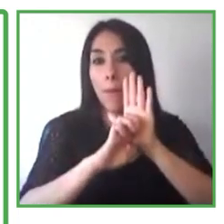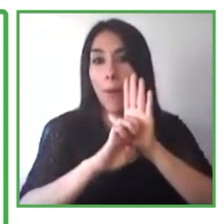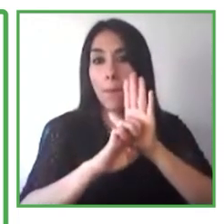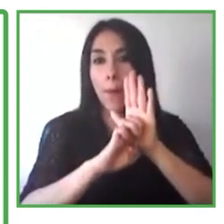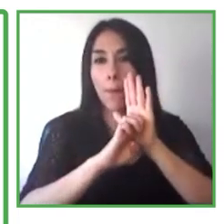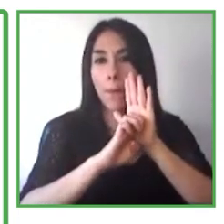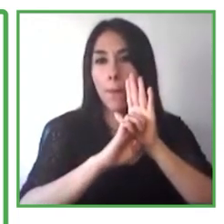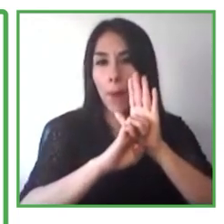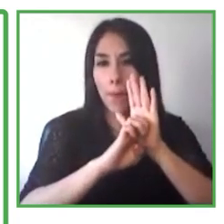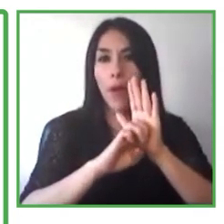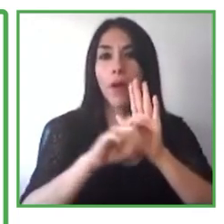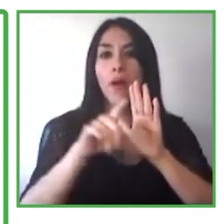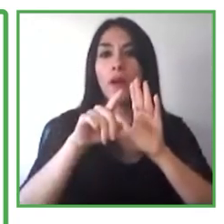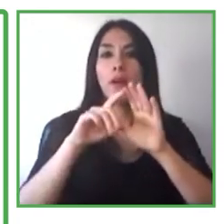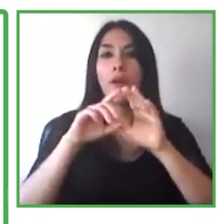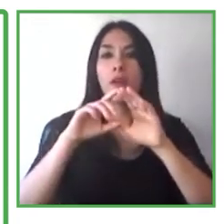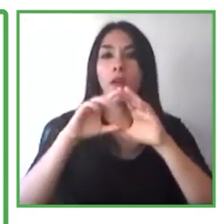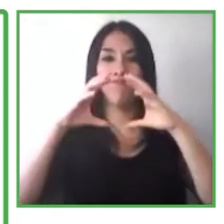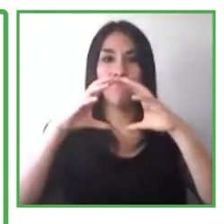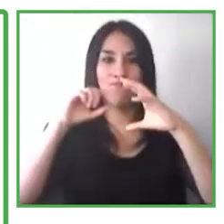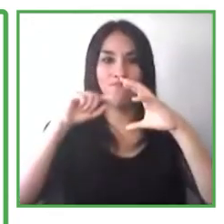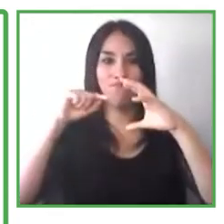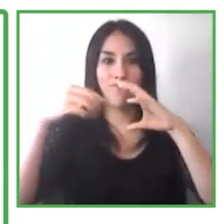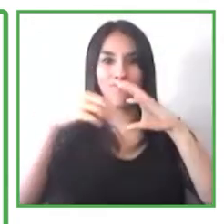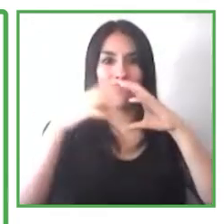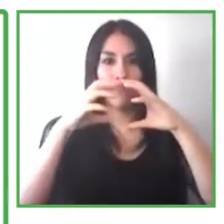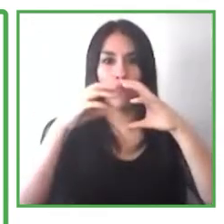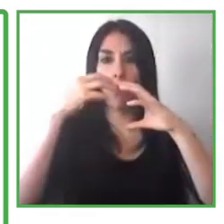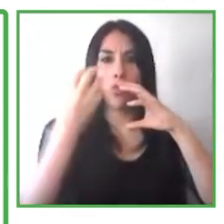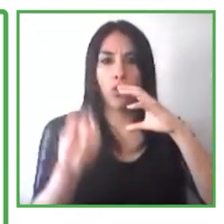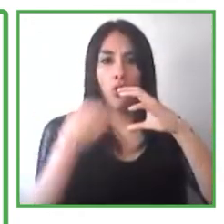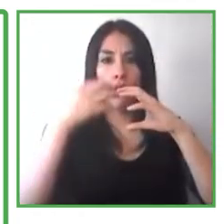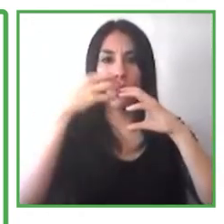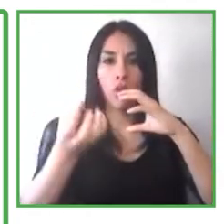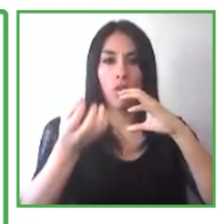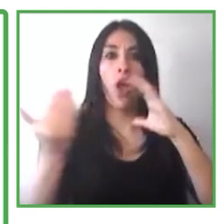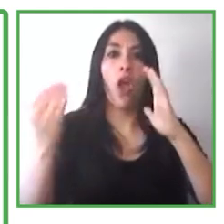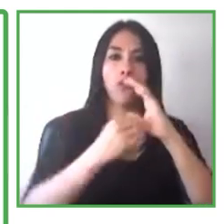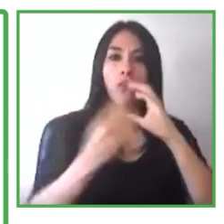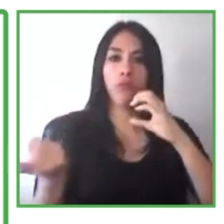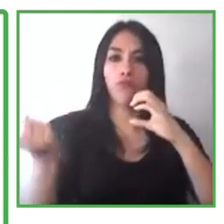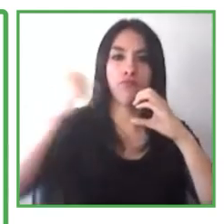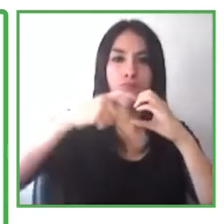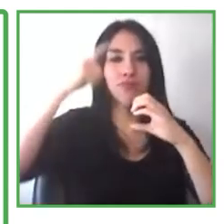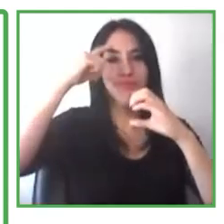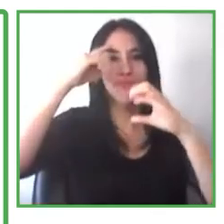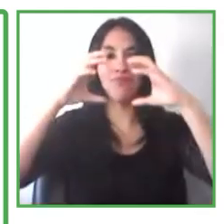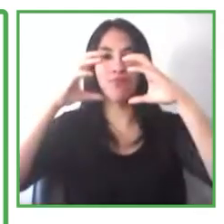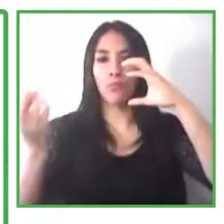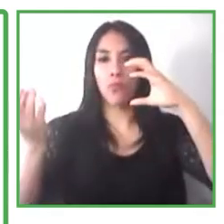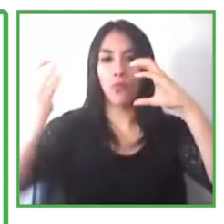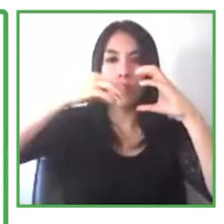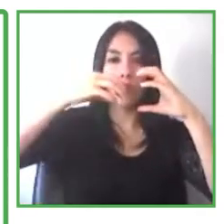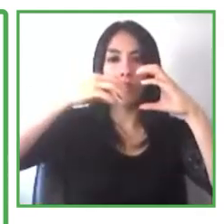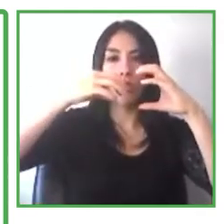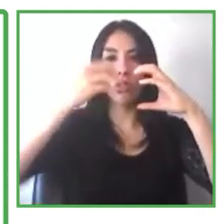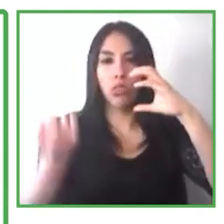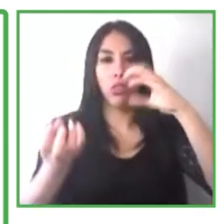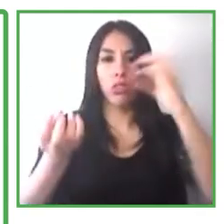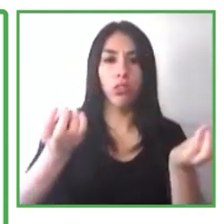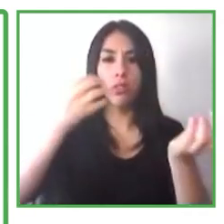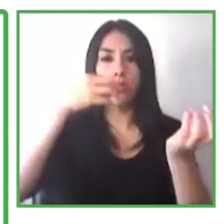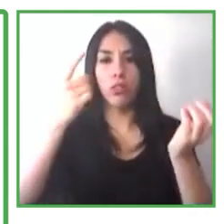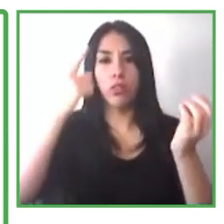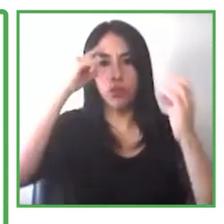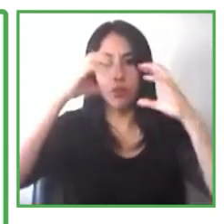capa. A menudo vemos estas percepciones donde hay personas que tienen esta falta de percepción de lo que son realmente capaces de hacer las personas con discapacidades. Y